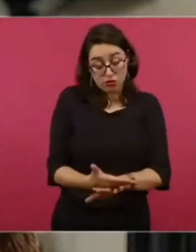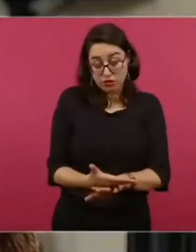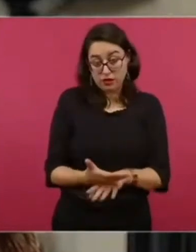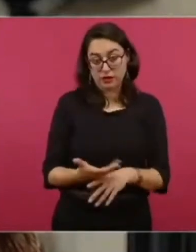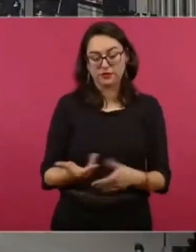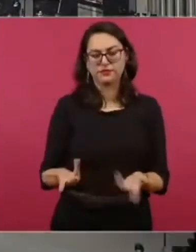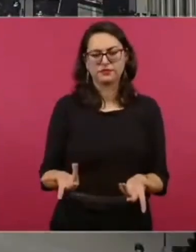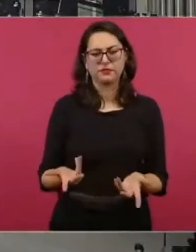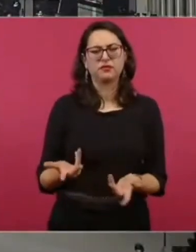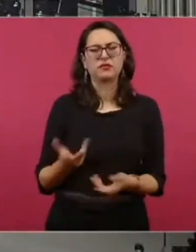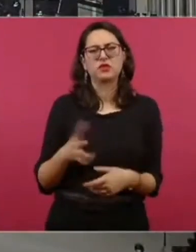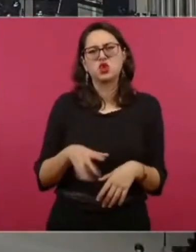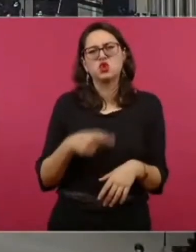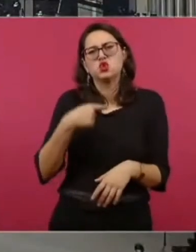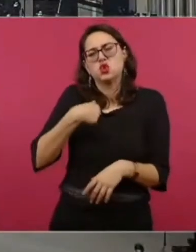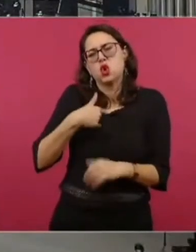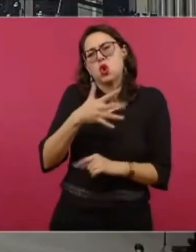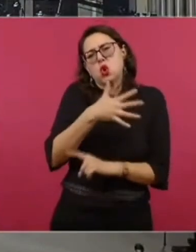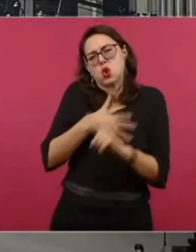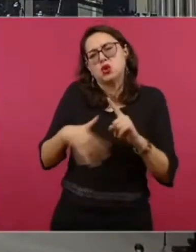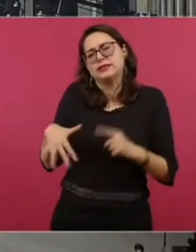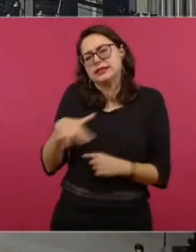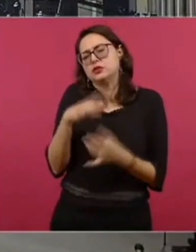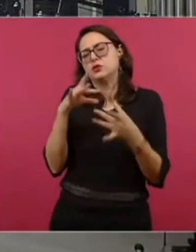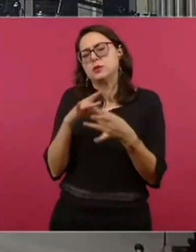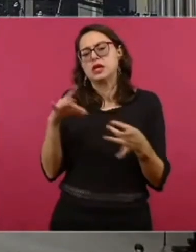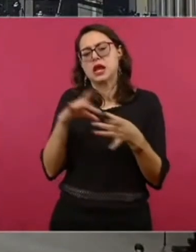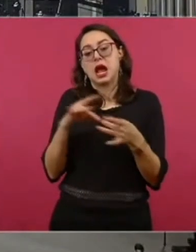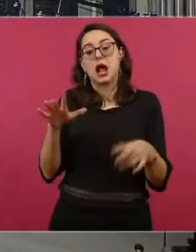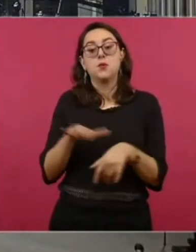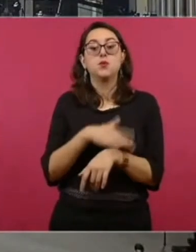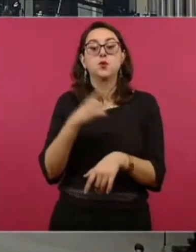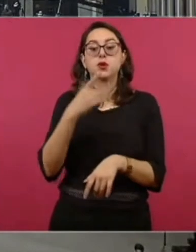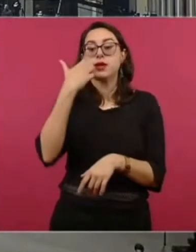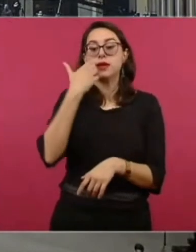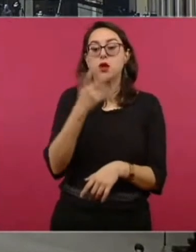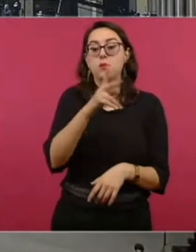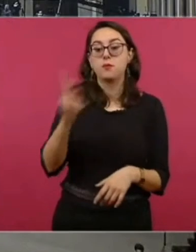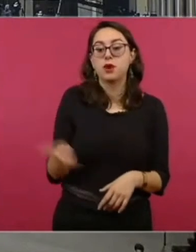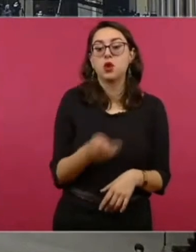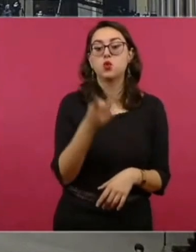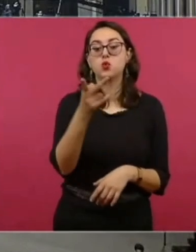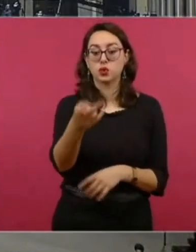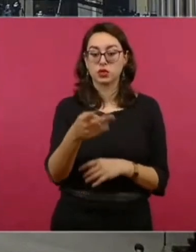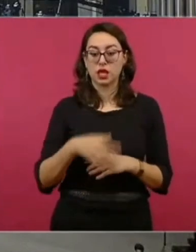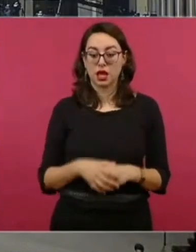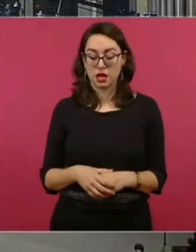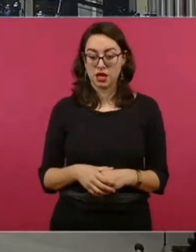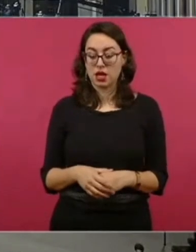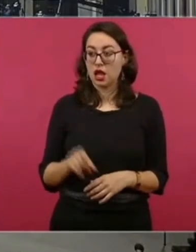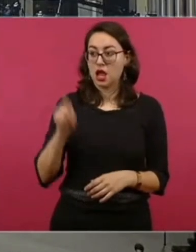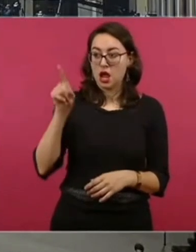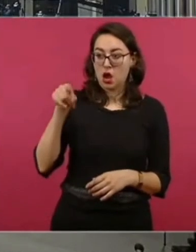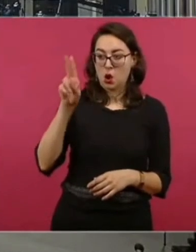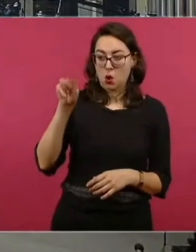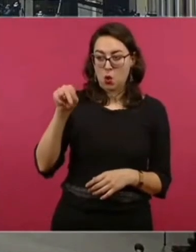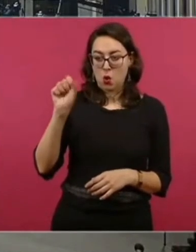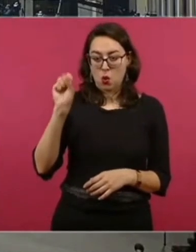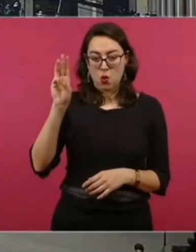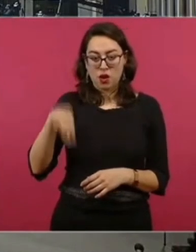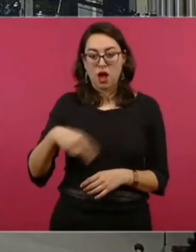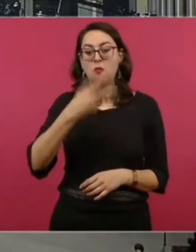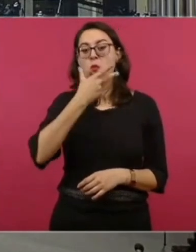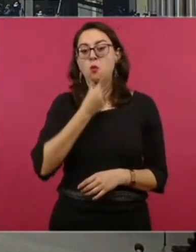Esto me lleva, presidente, para preguntarle. Quiero saber cuál es su opinión de cómo debe ser el perfil de la